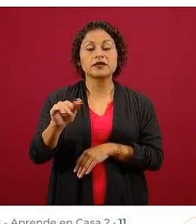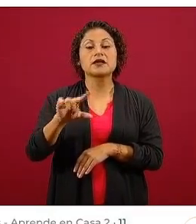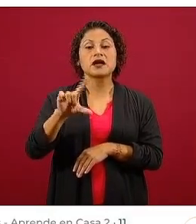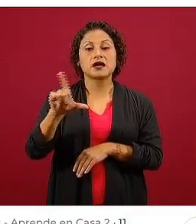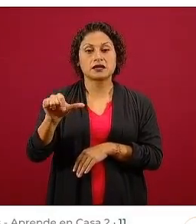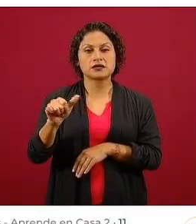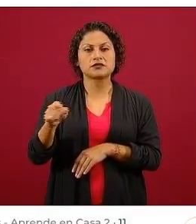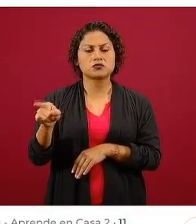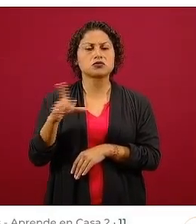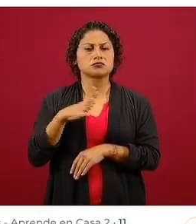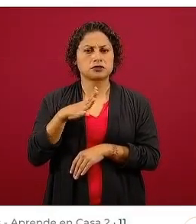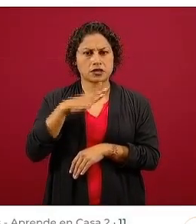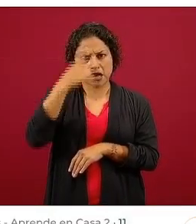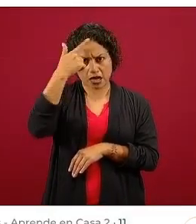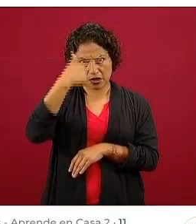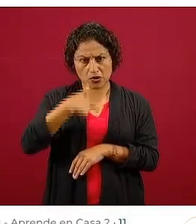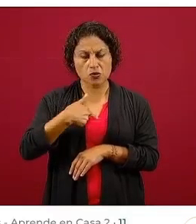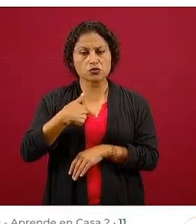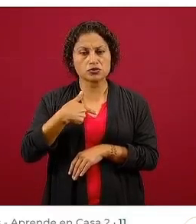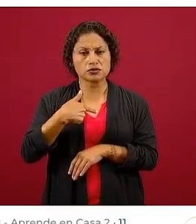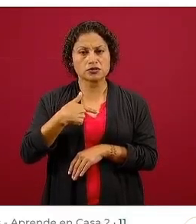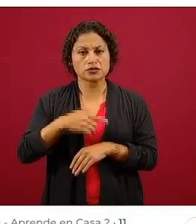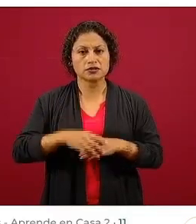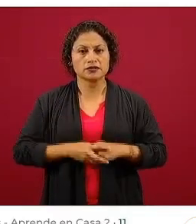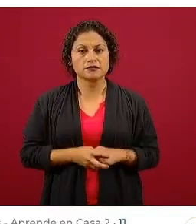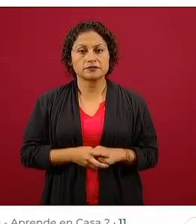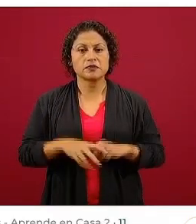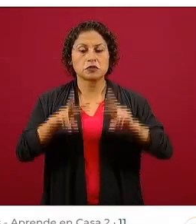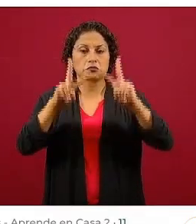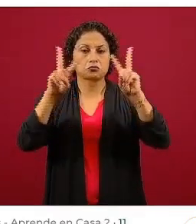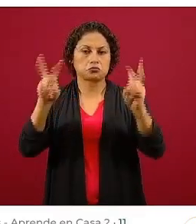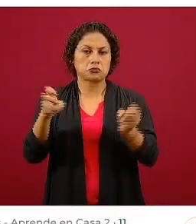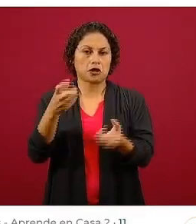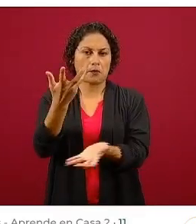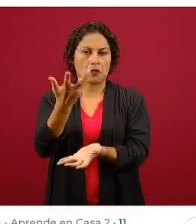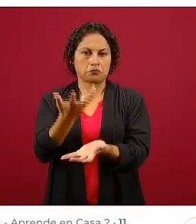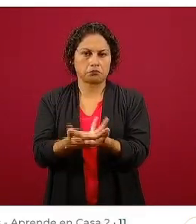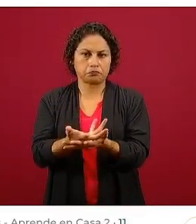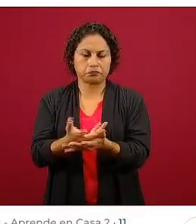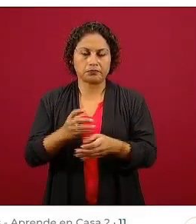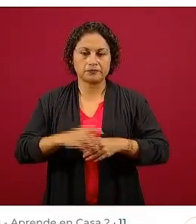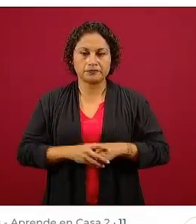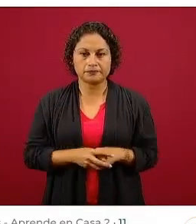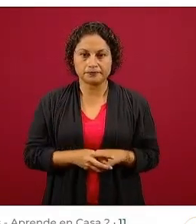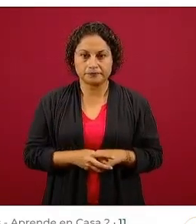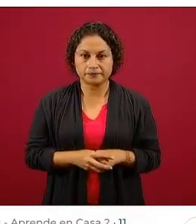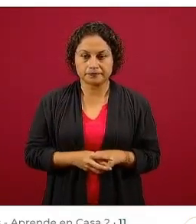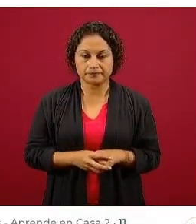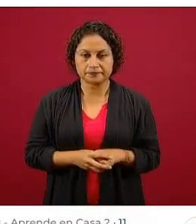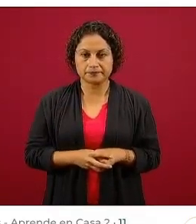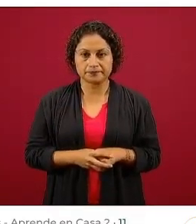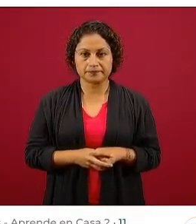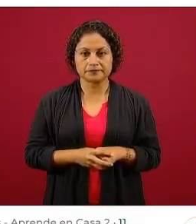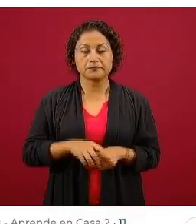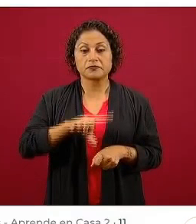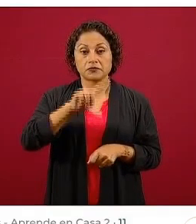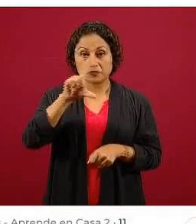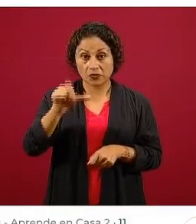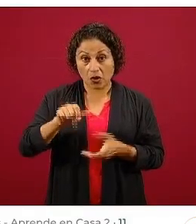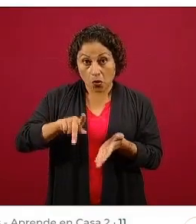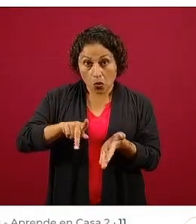un tema de descanso, y repeticiones